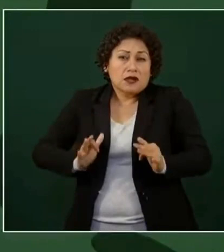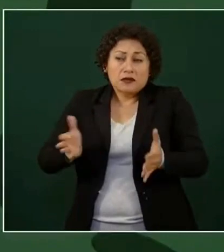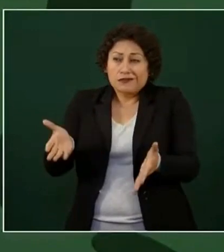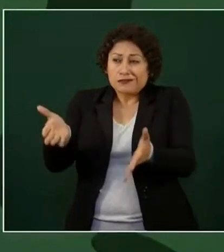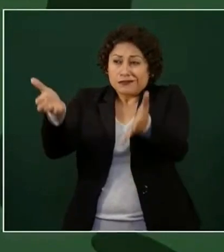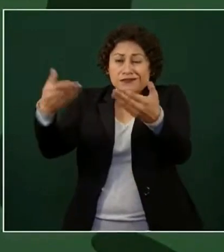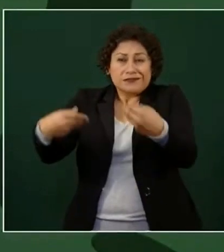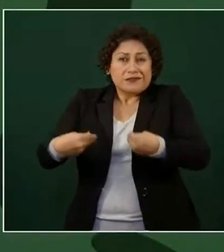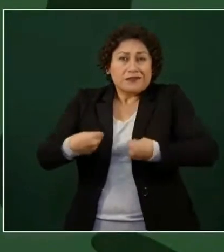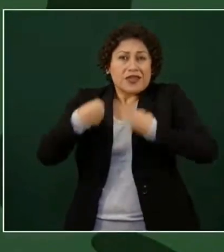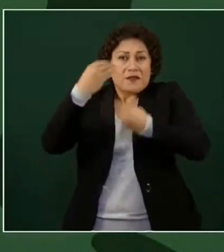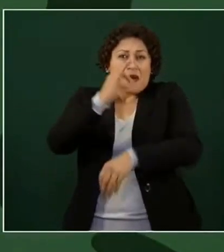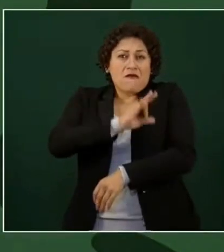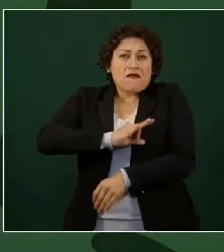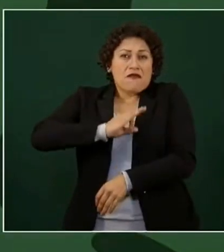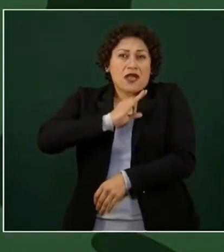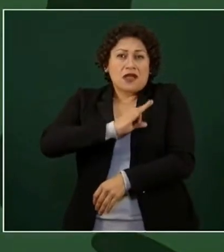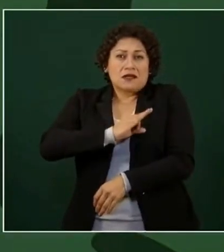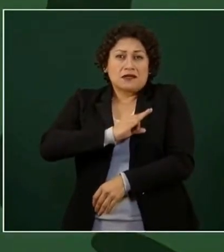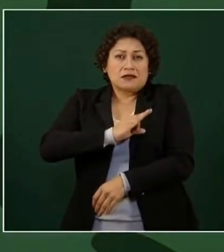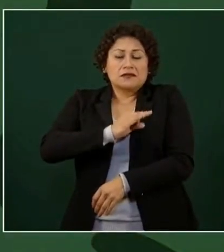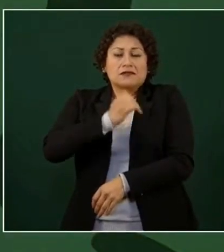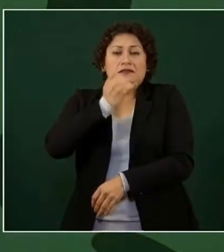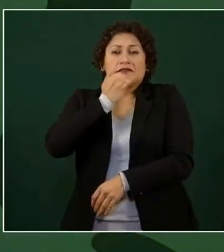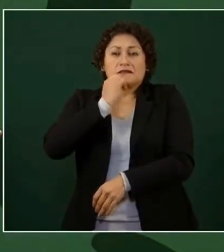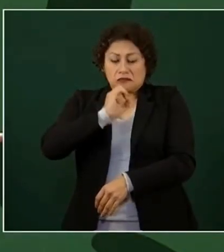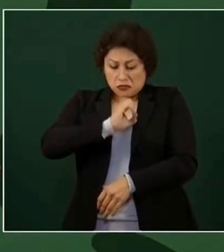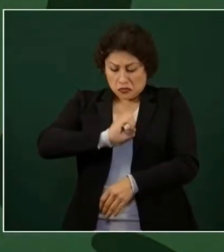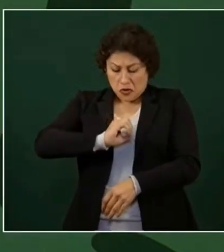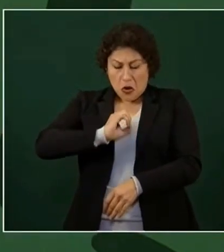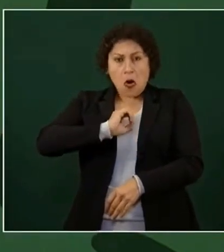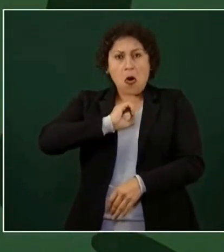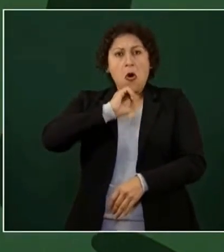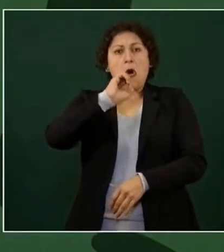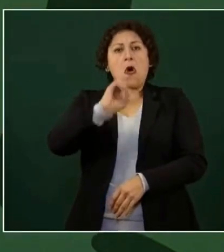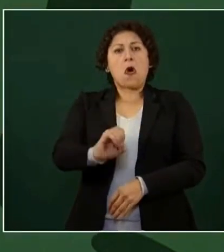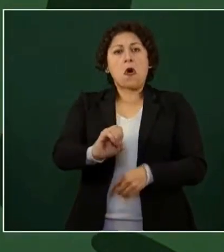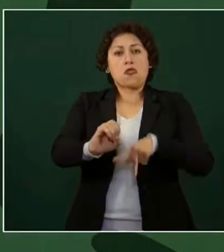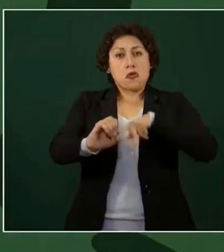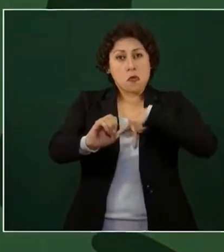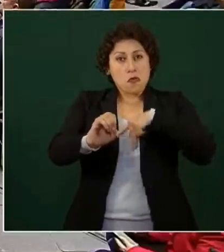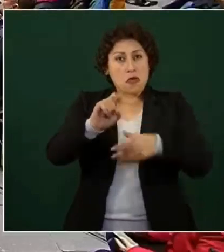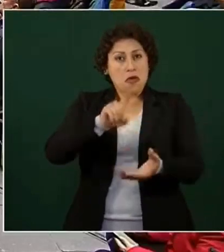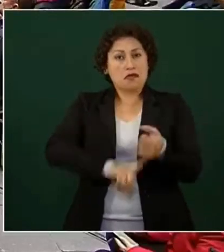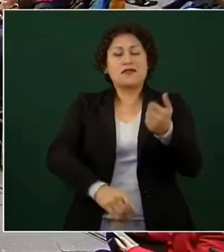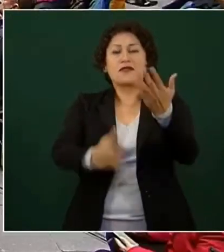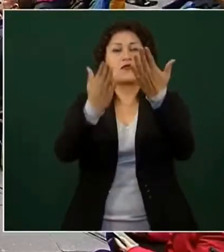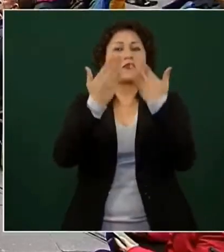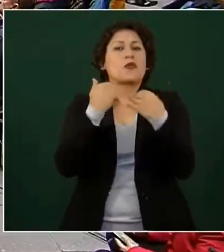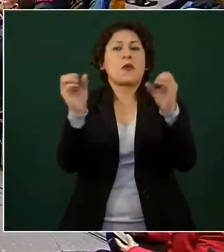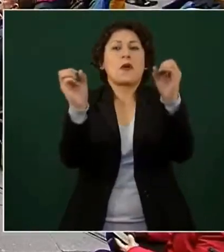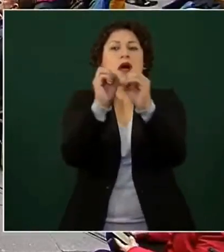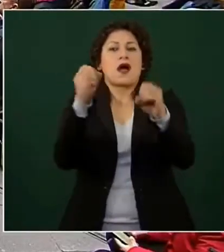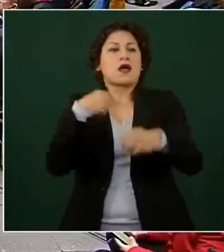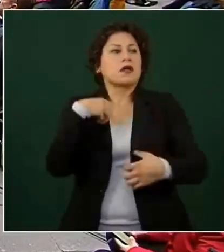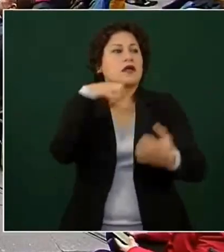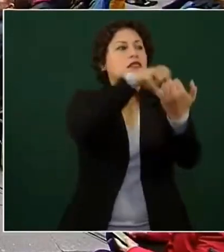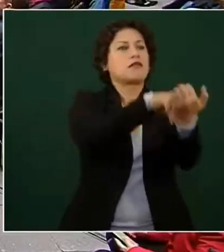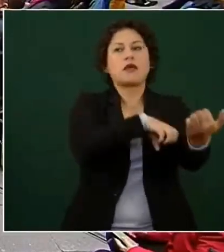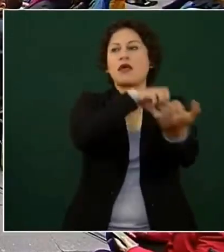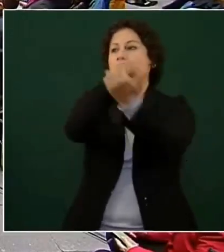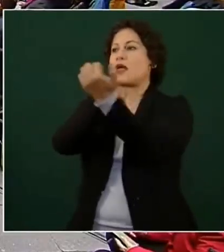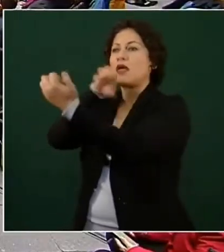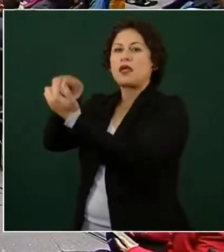Y yo no odio, ni tengo enemigos, no quiero tenerlos, tengo adversarios.